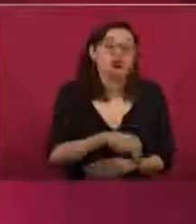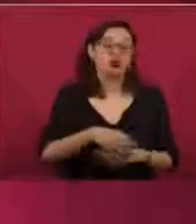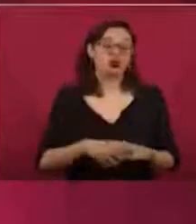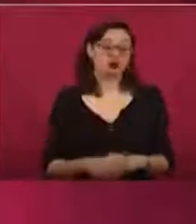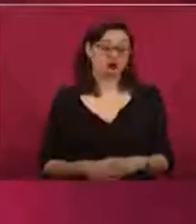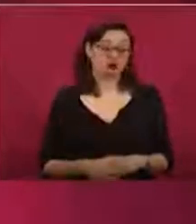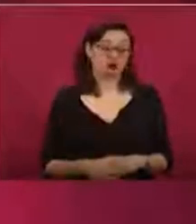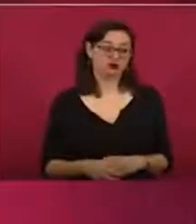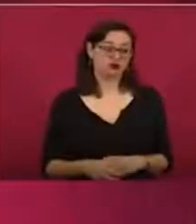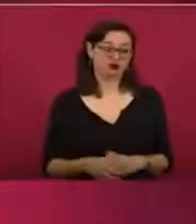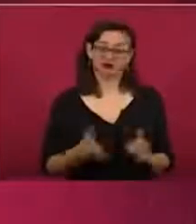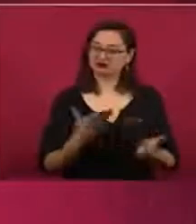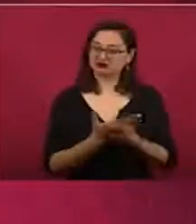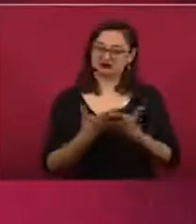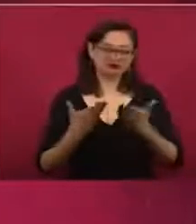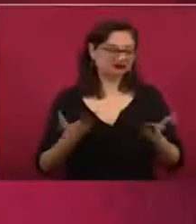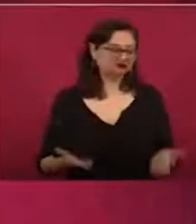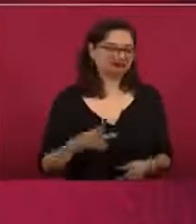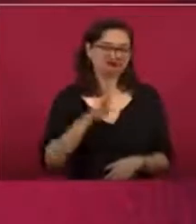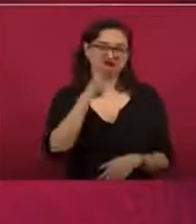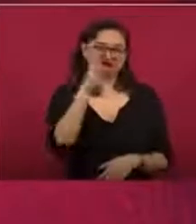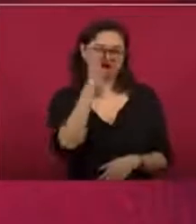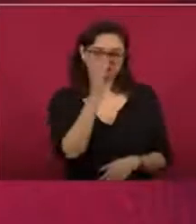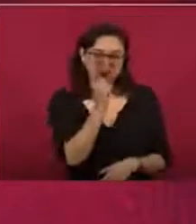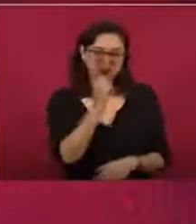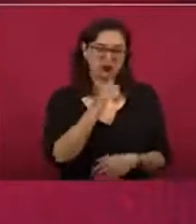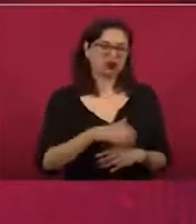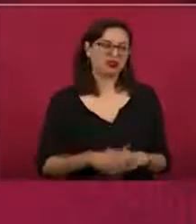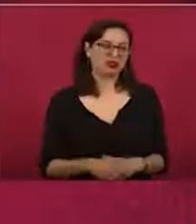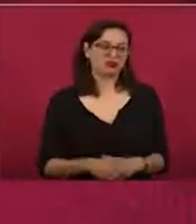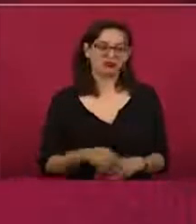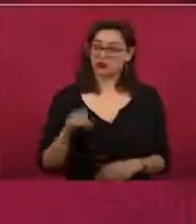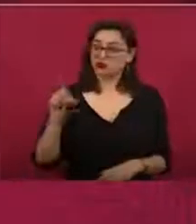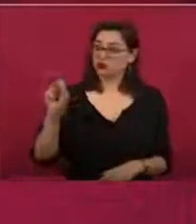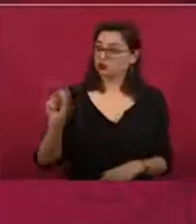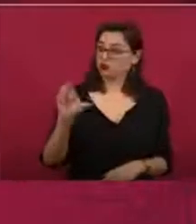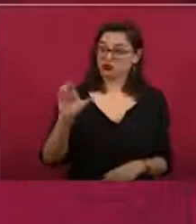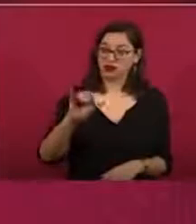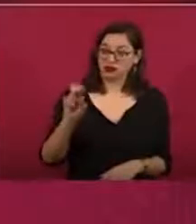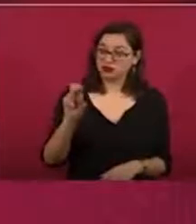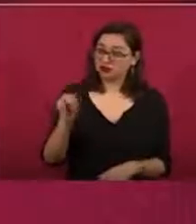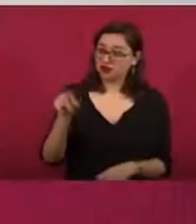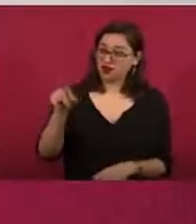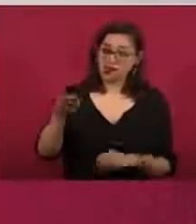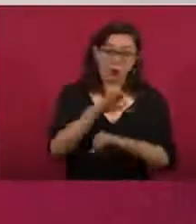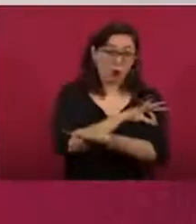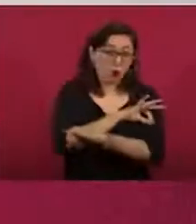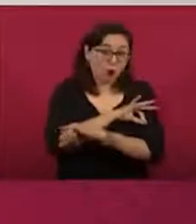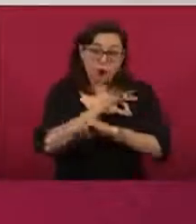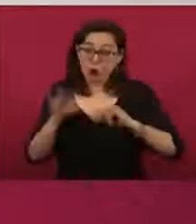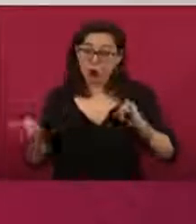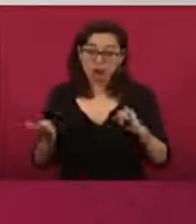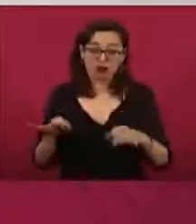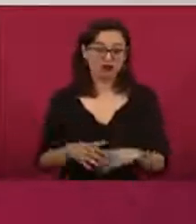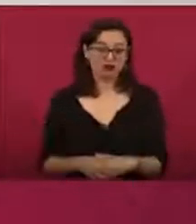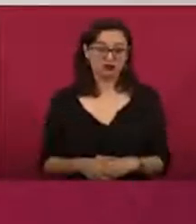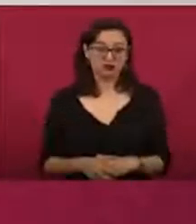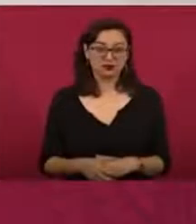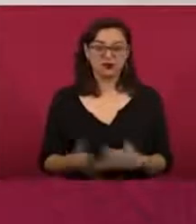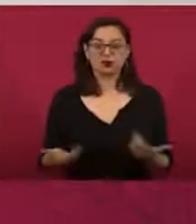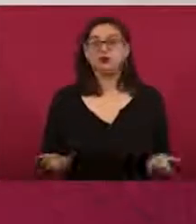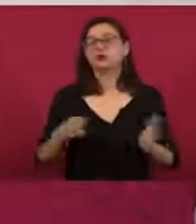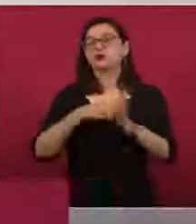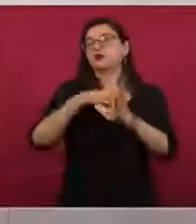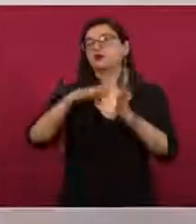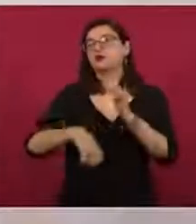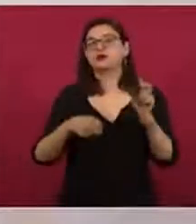Ya no es procedente, ya es ilegal, por ejemplo, el autoabasto.